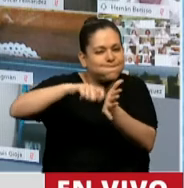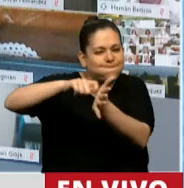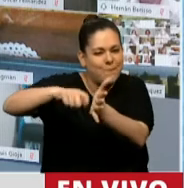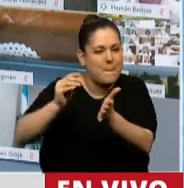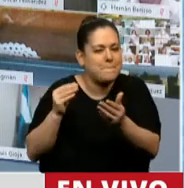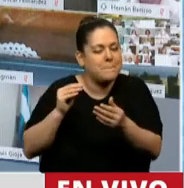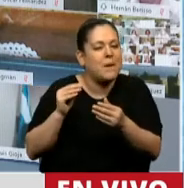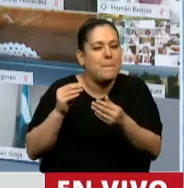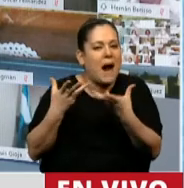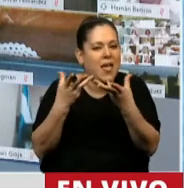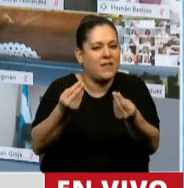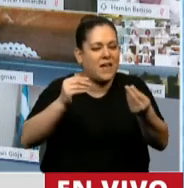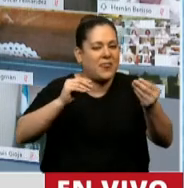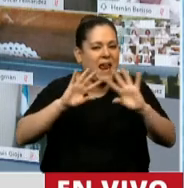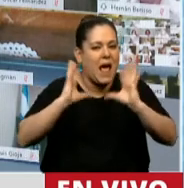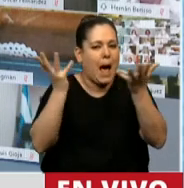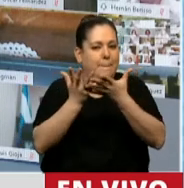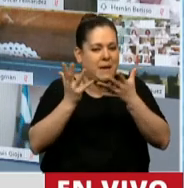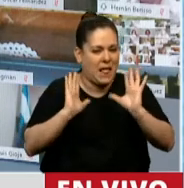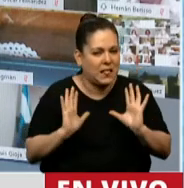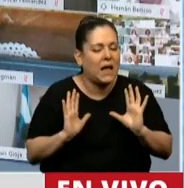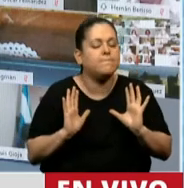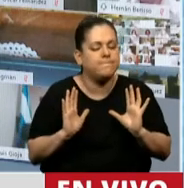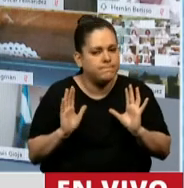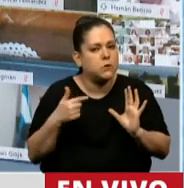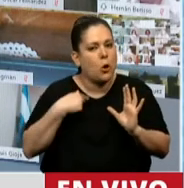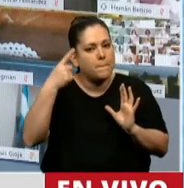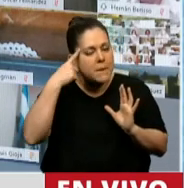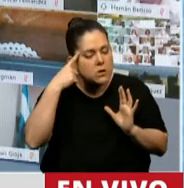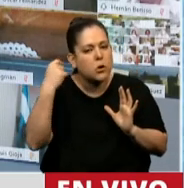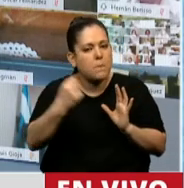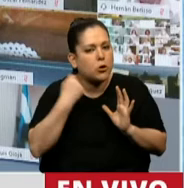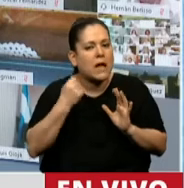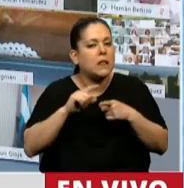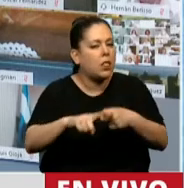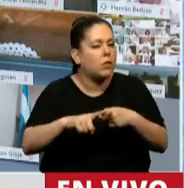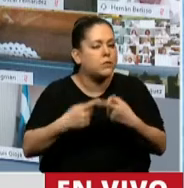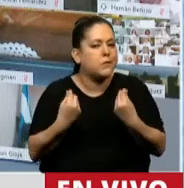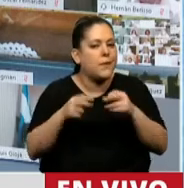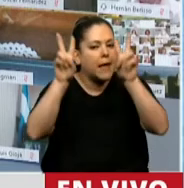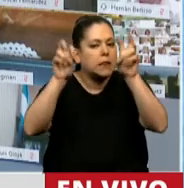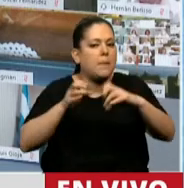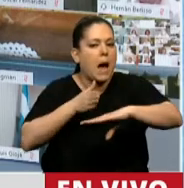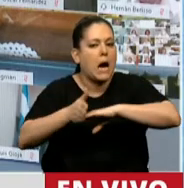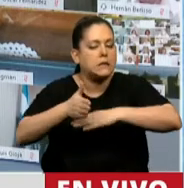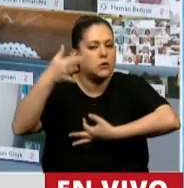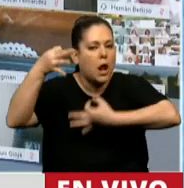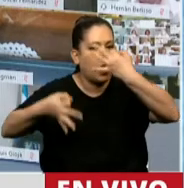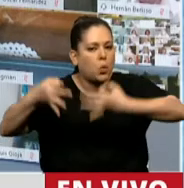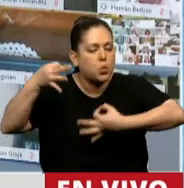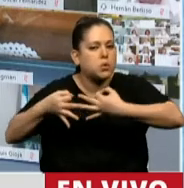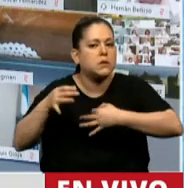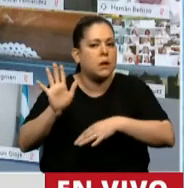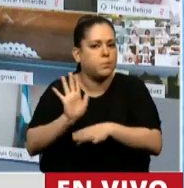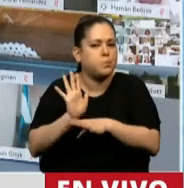del ambiente, creo que es necesario, repito, discutir el acceso a la justicia de